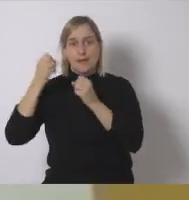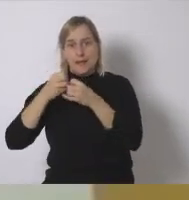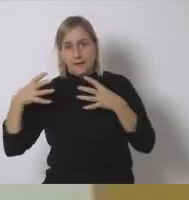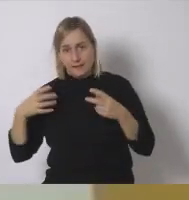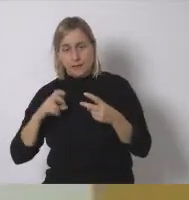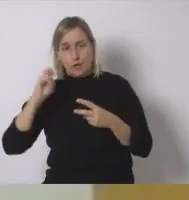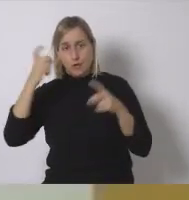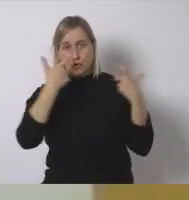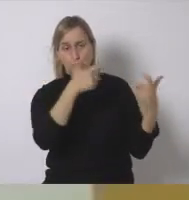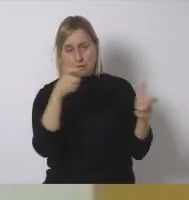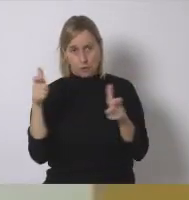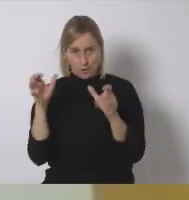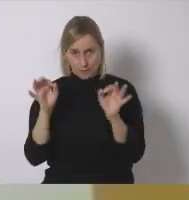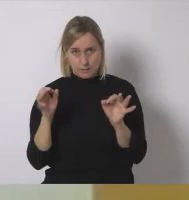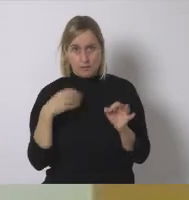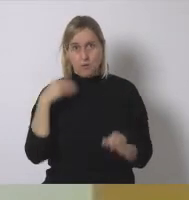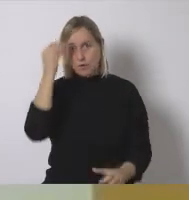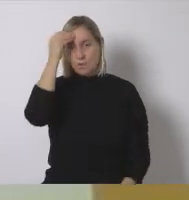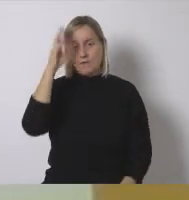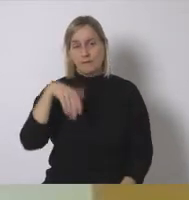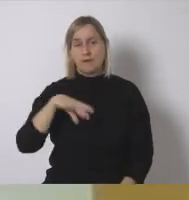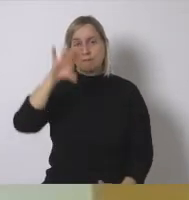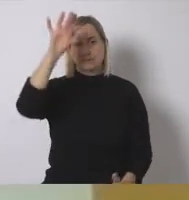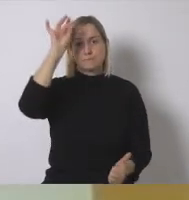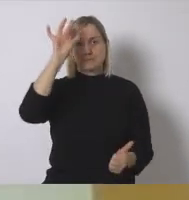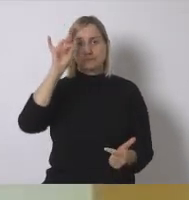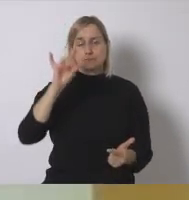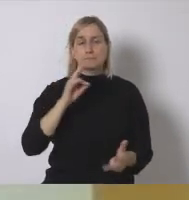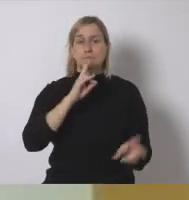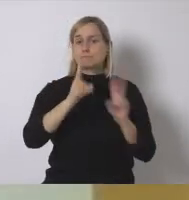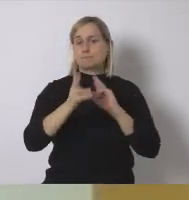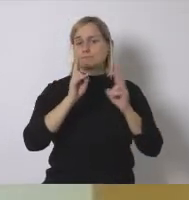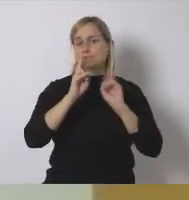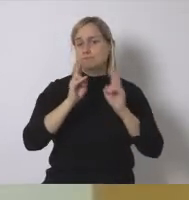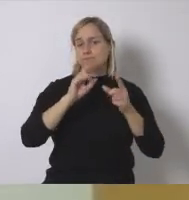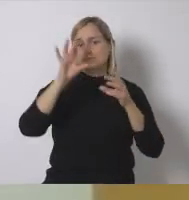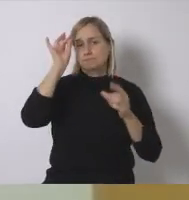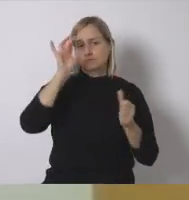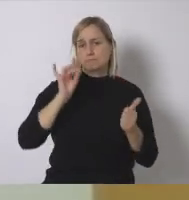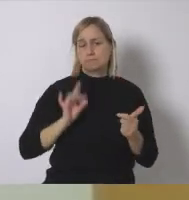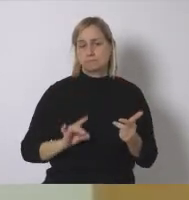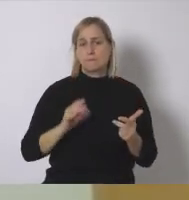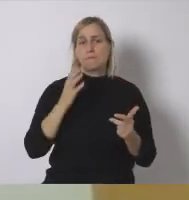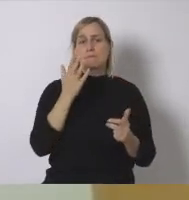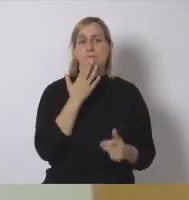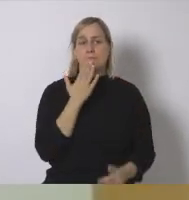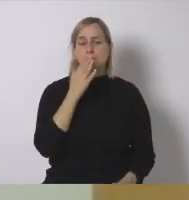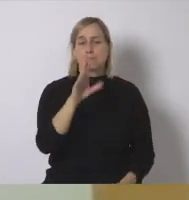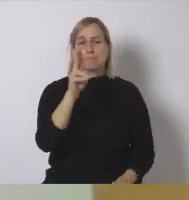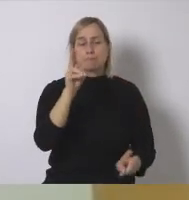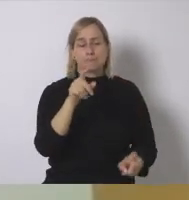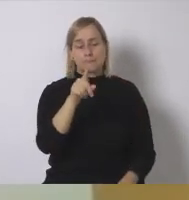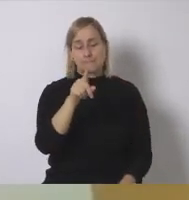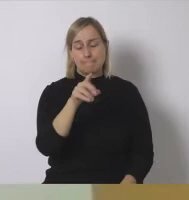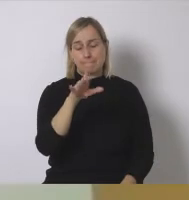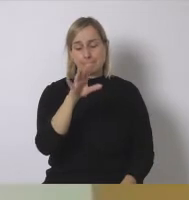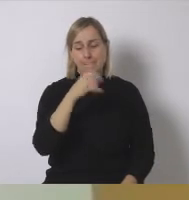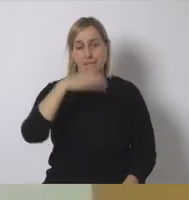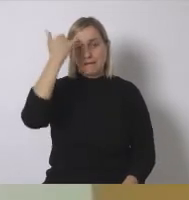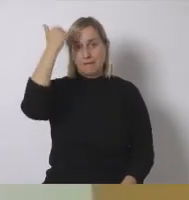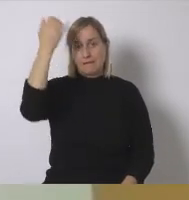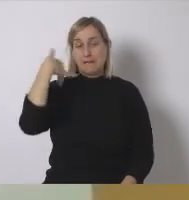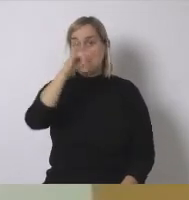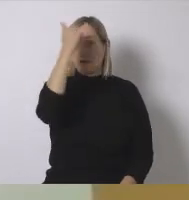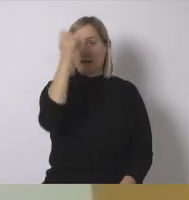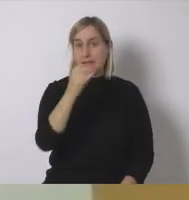yo me quedo con algunas cosas que has comentado como la idea de la crisis de la sobreproducción que ya comentaba la socióloga Yolanda